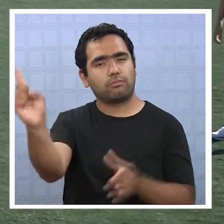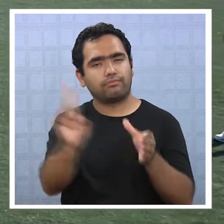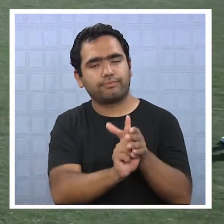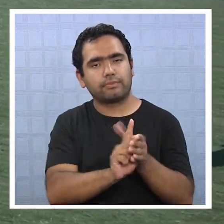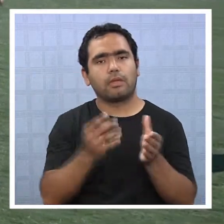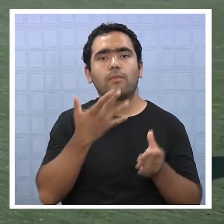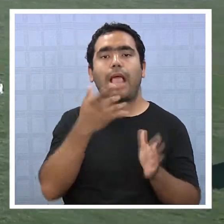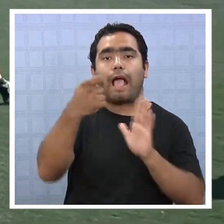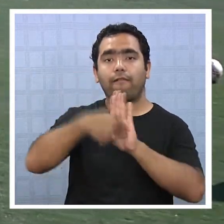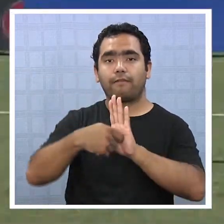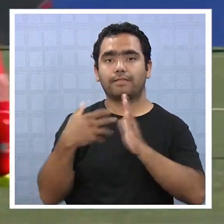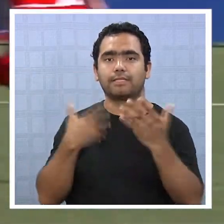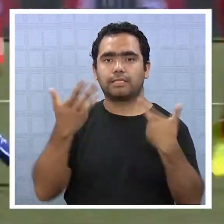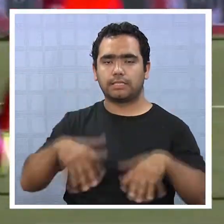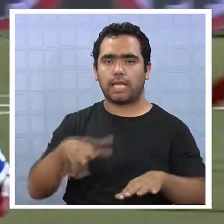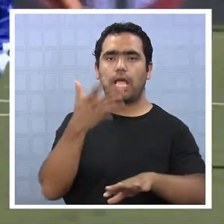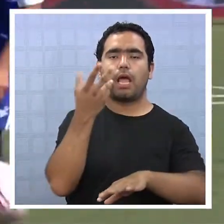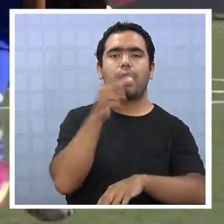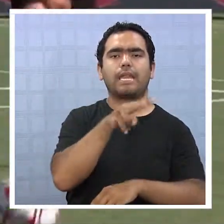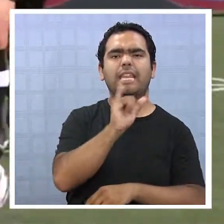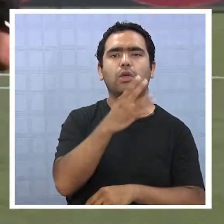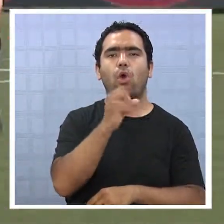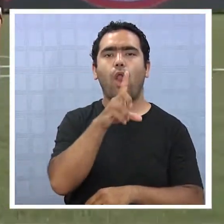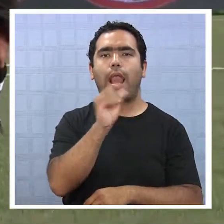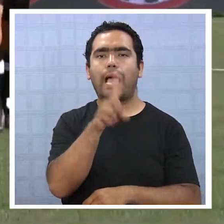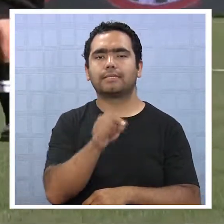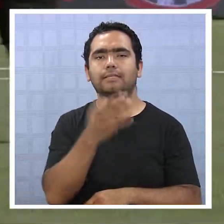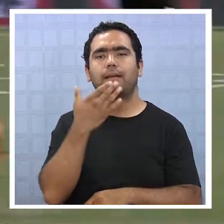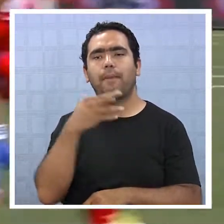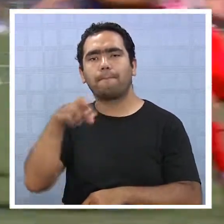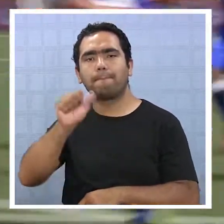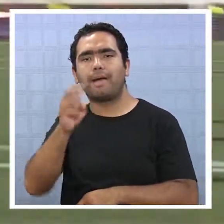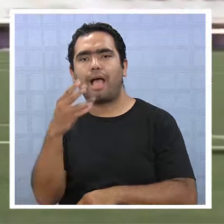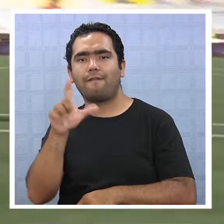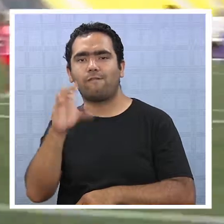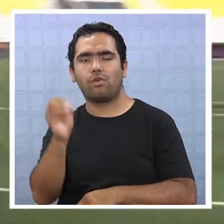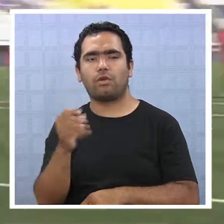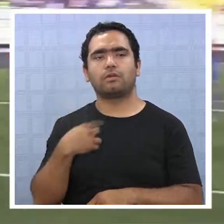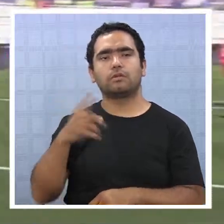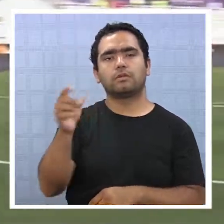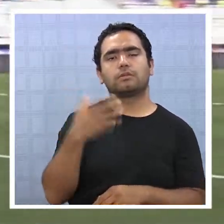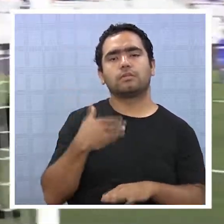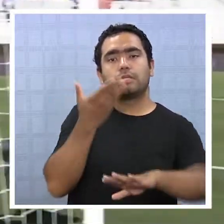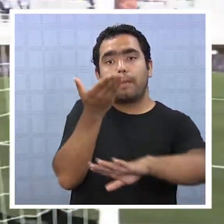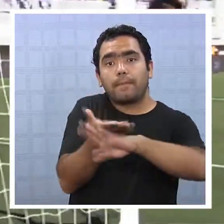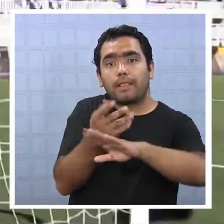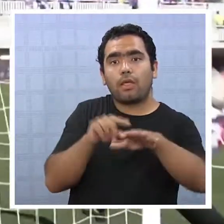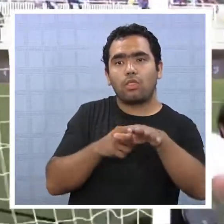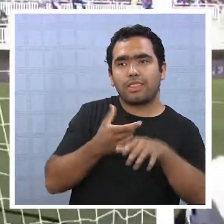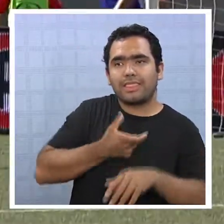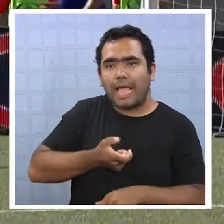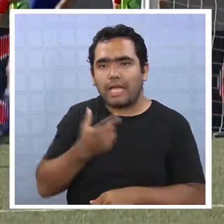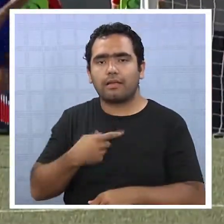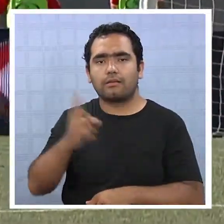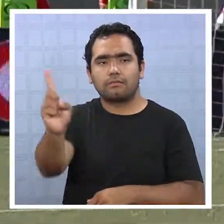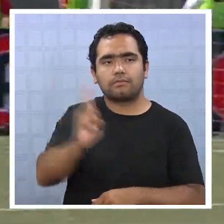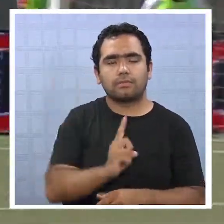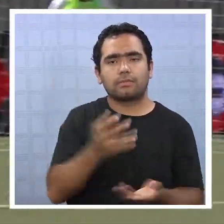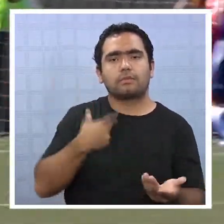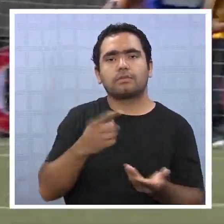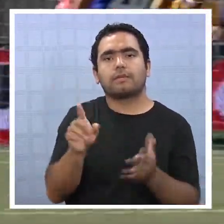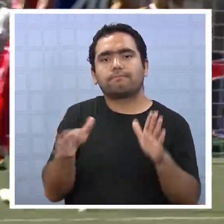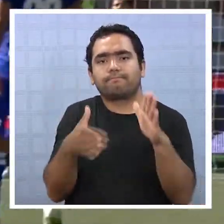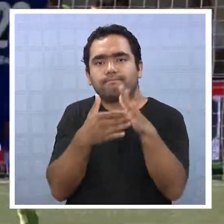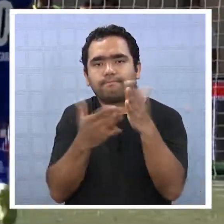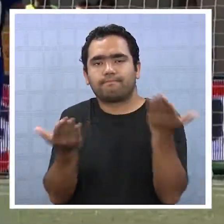faltando una sola incorporación, pues a la fecha ya se cuenta con Nicolás Maturana y Pablo Mota González y la llegada del volante de contención pedido por el técnico Jaime